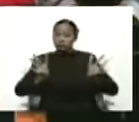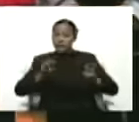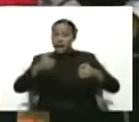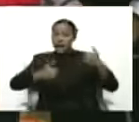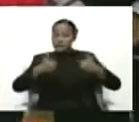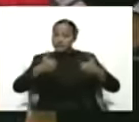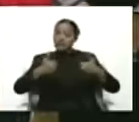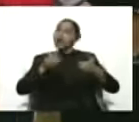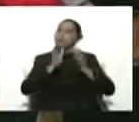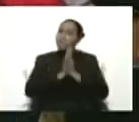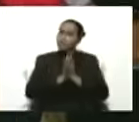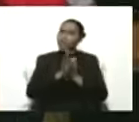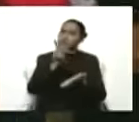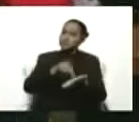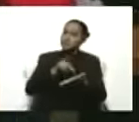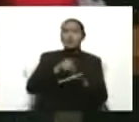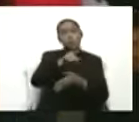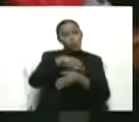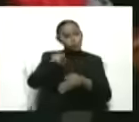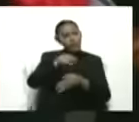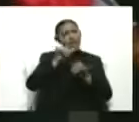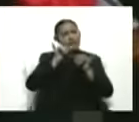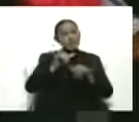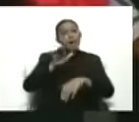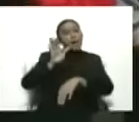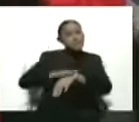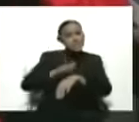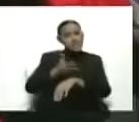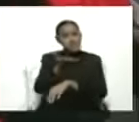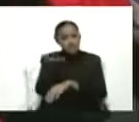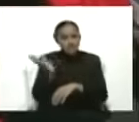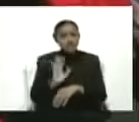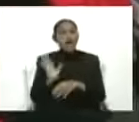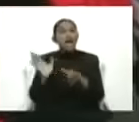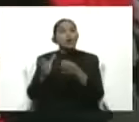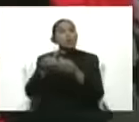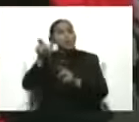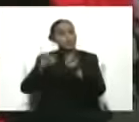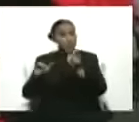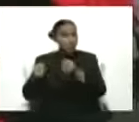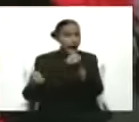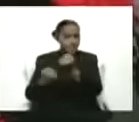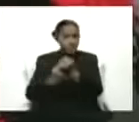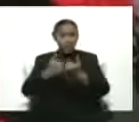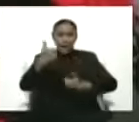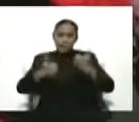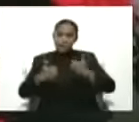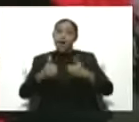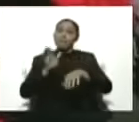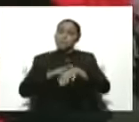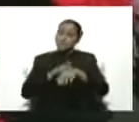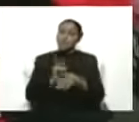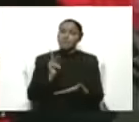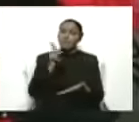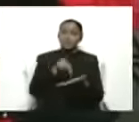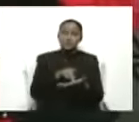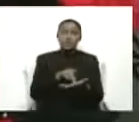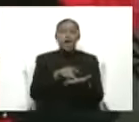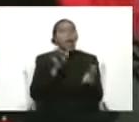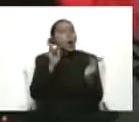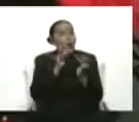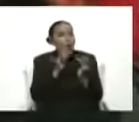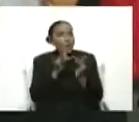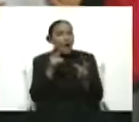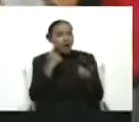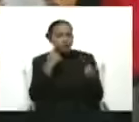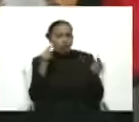inviten a sus seguidores. Es bueno que sus seguidores estén familiarizados con este proceso.